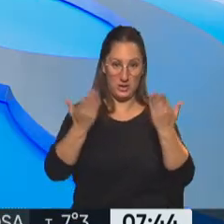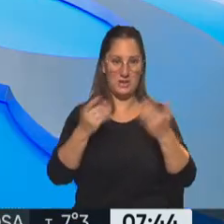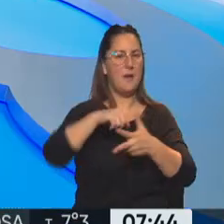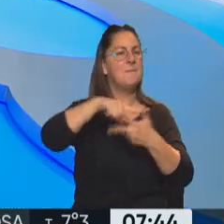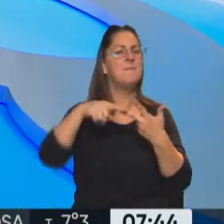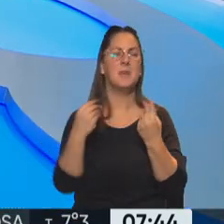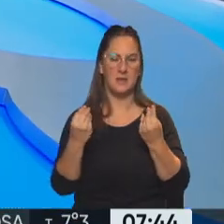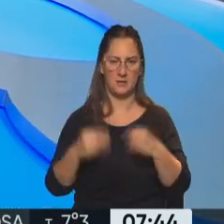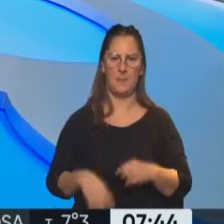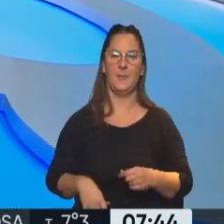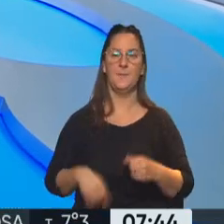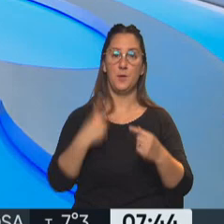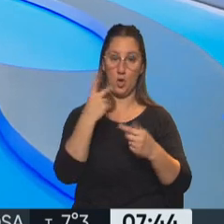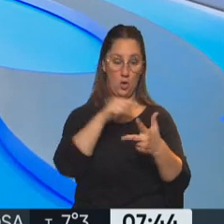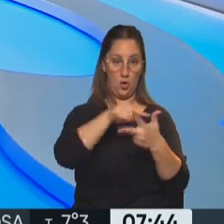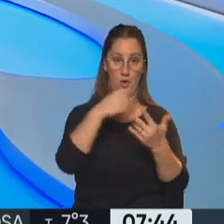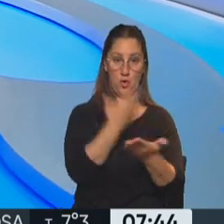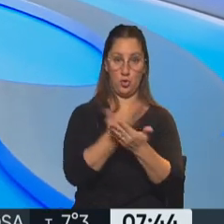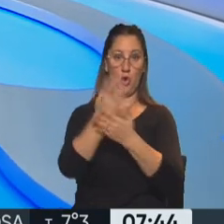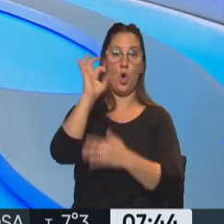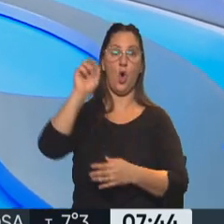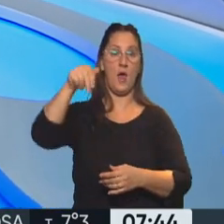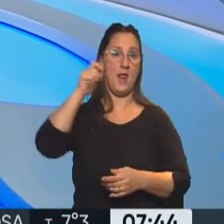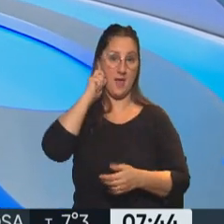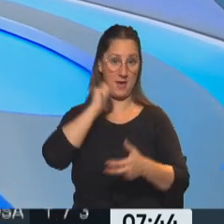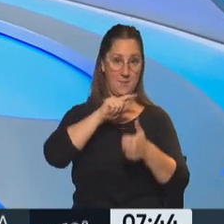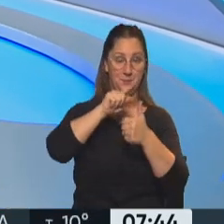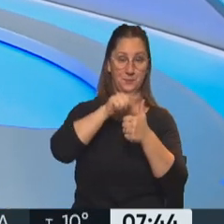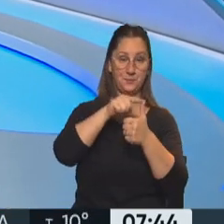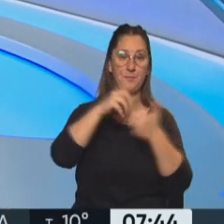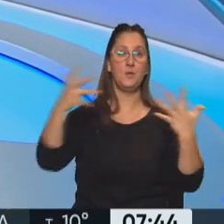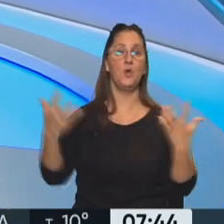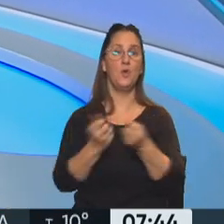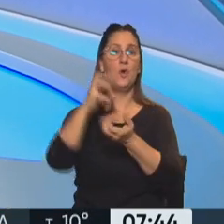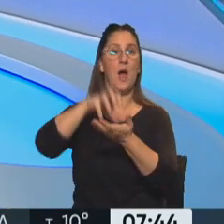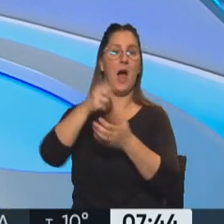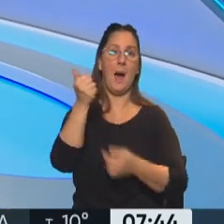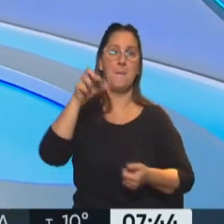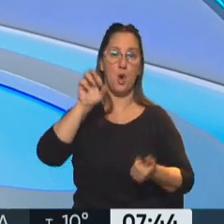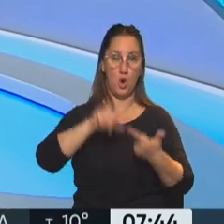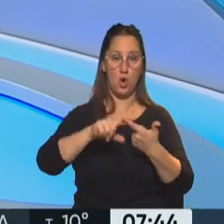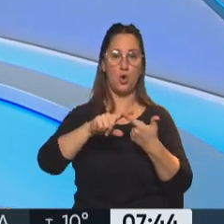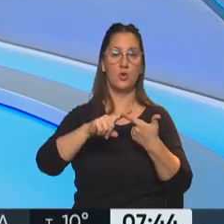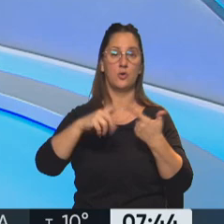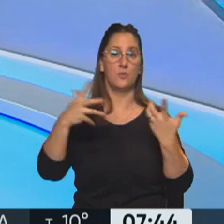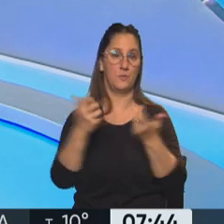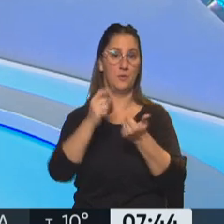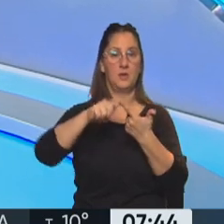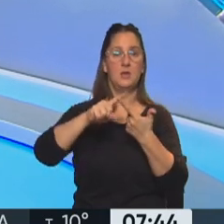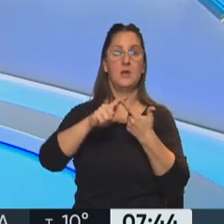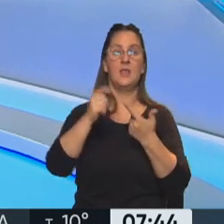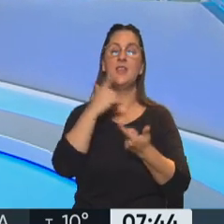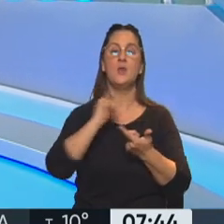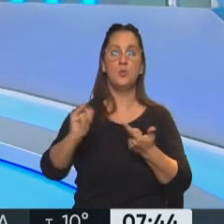de qué se trata. Son dos presentaciones de dos ONG, una es la Fundación Apolo, la otra denuncia es de un abogado que se